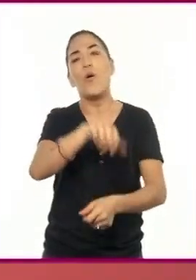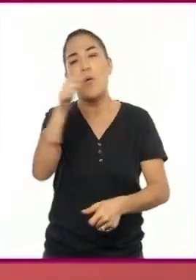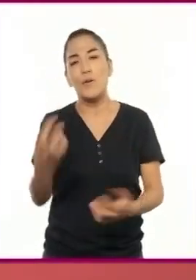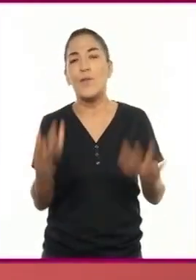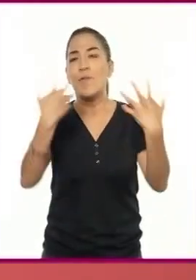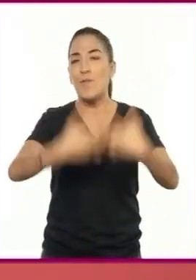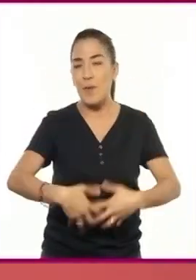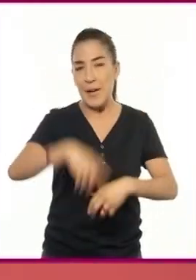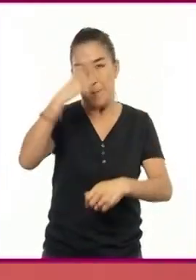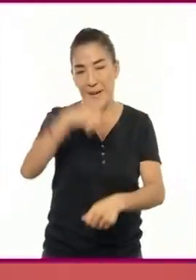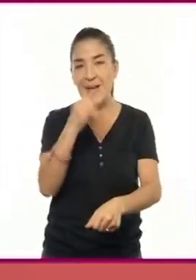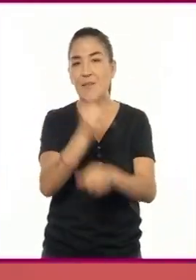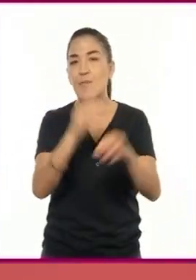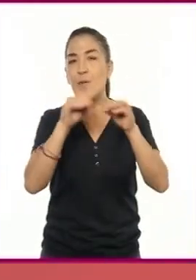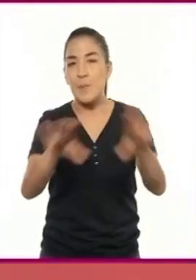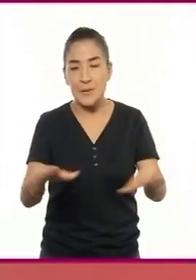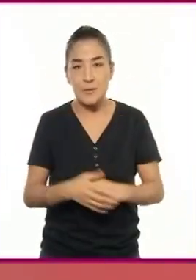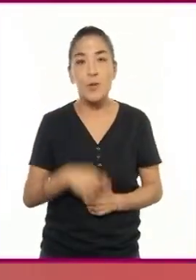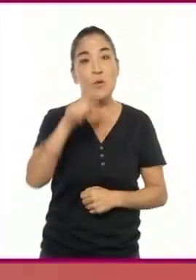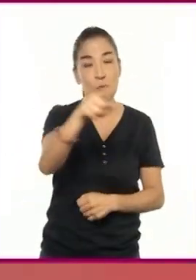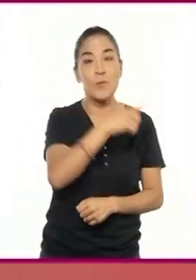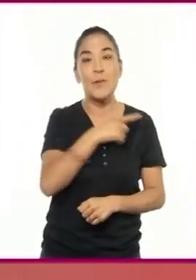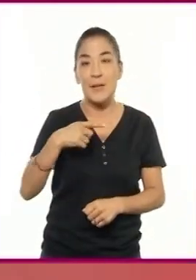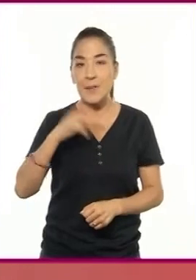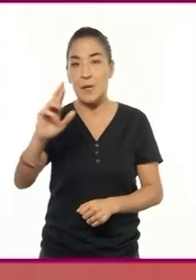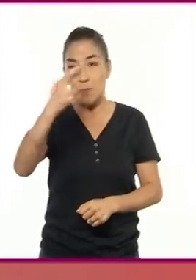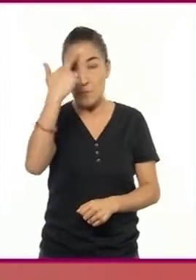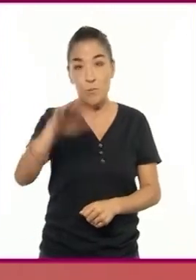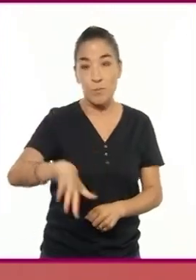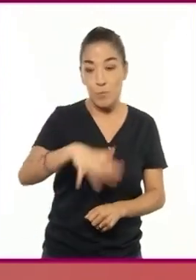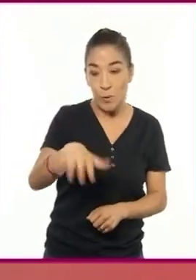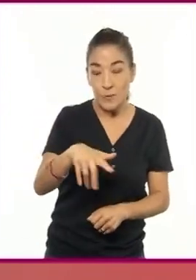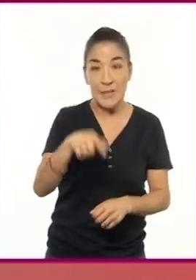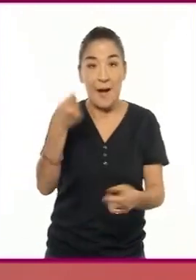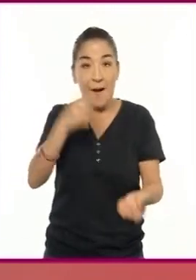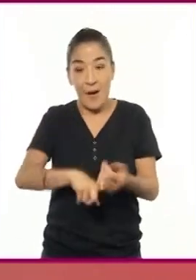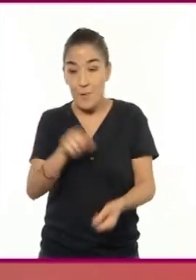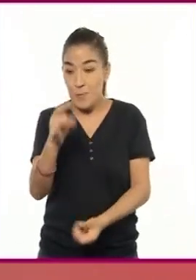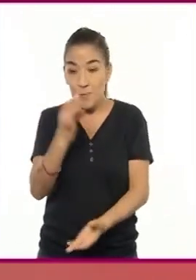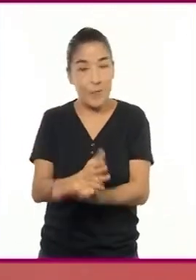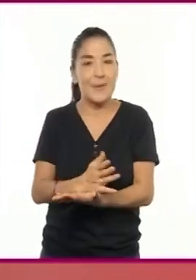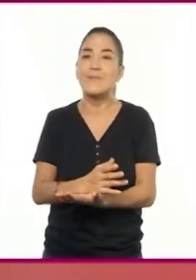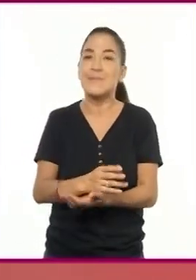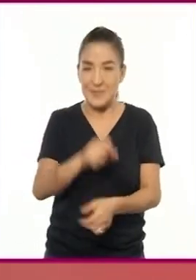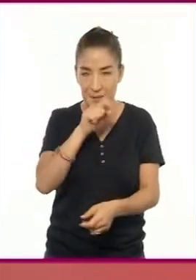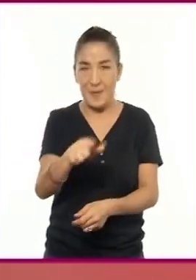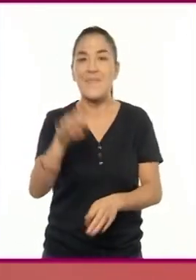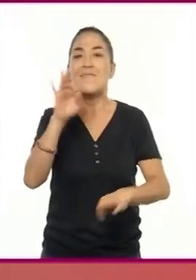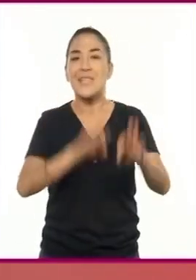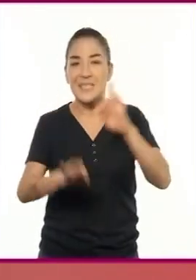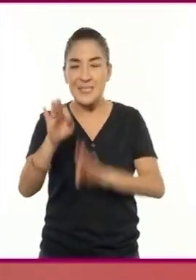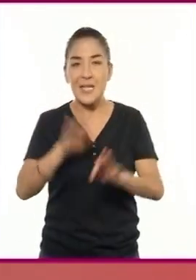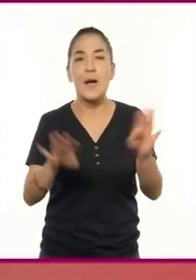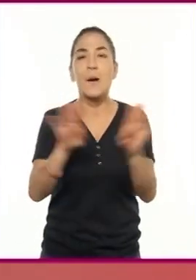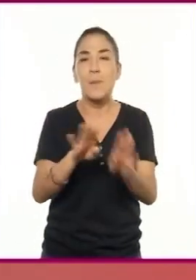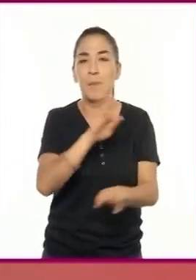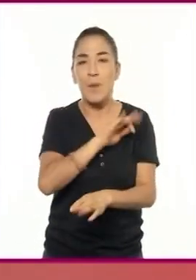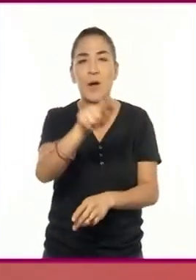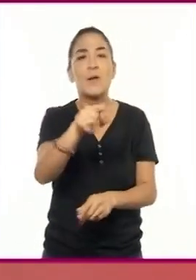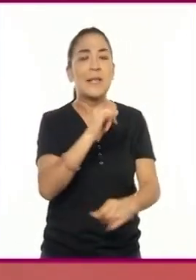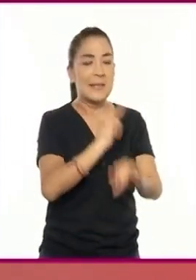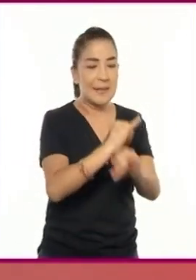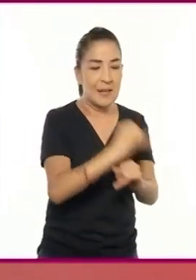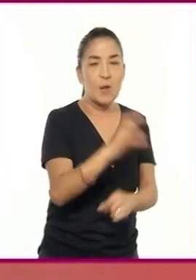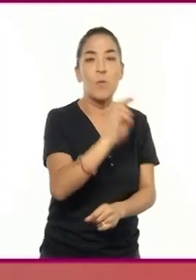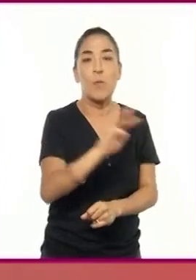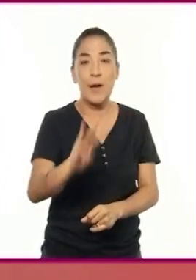de información. Recuerden que la búsqueda no solo es virtual, sino física. Si buscan en sitios web, intenten recurrir a